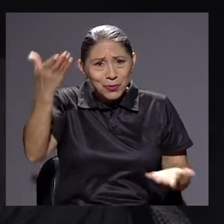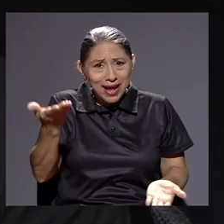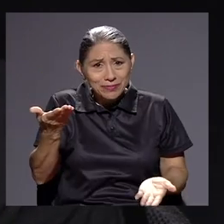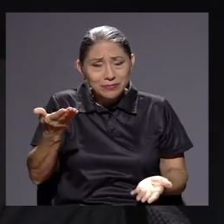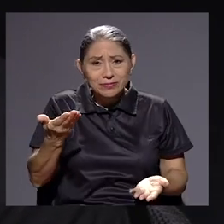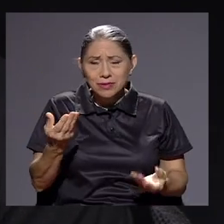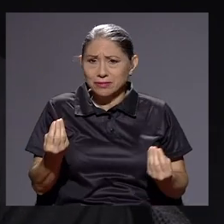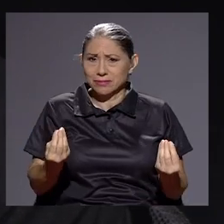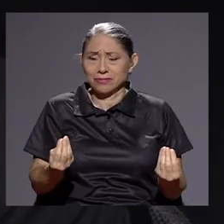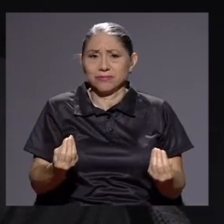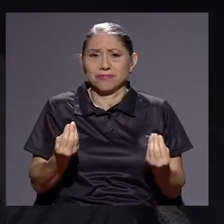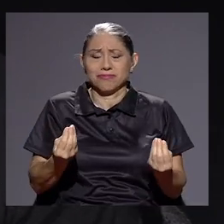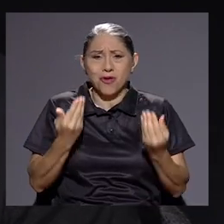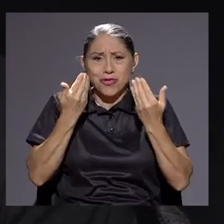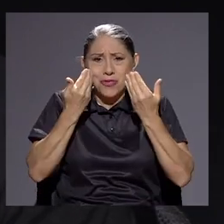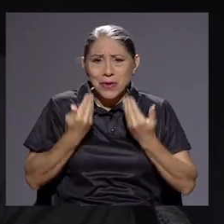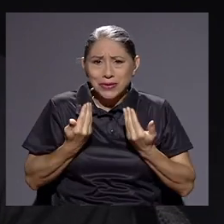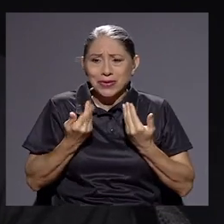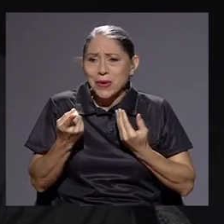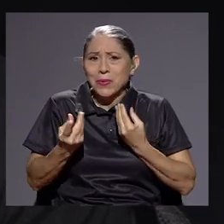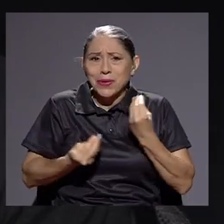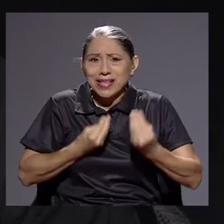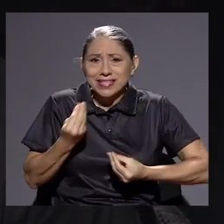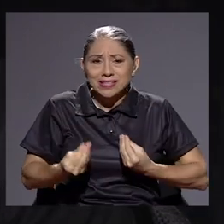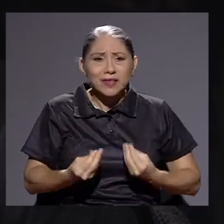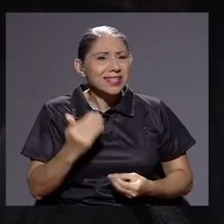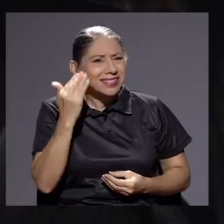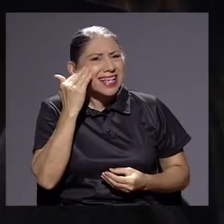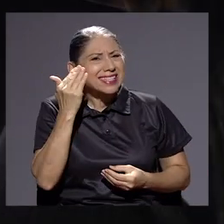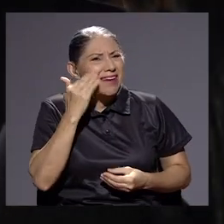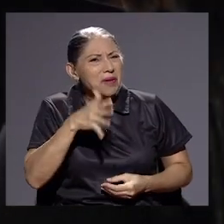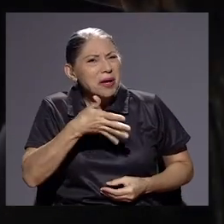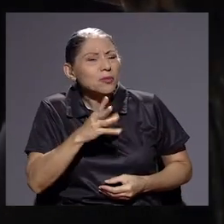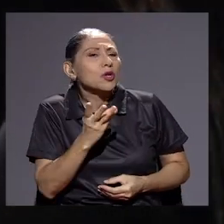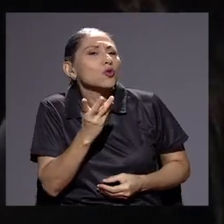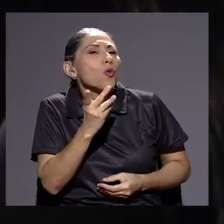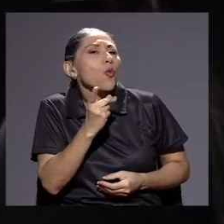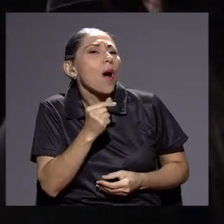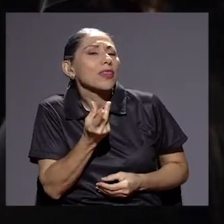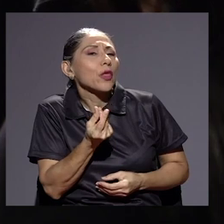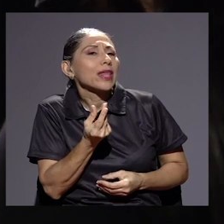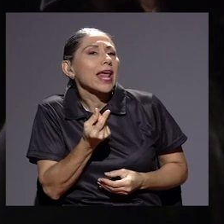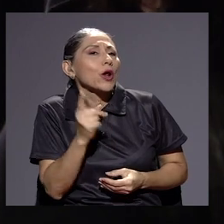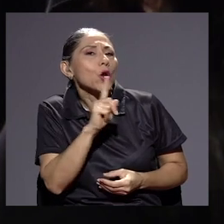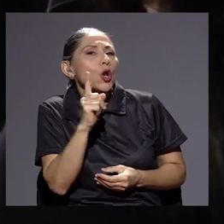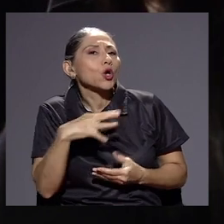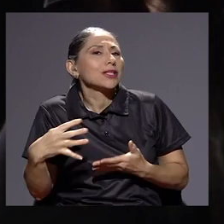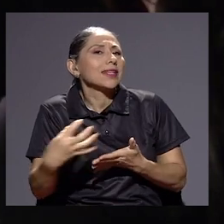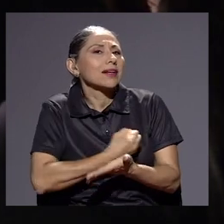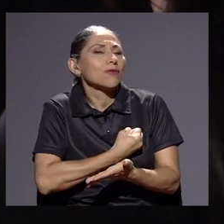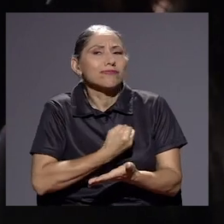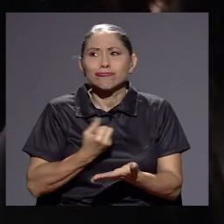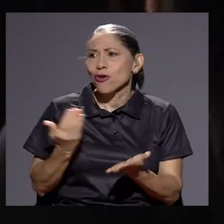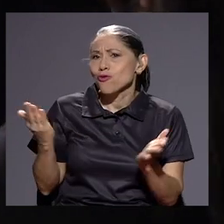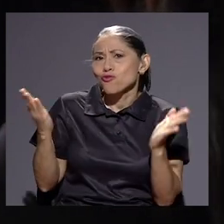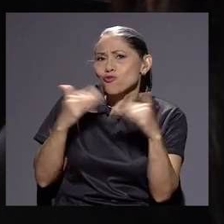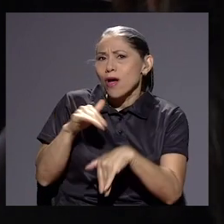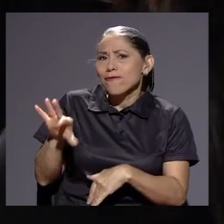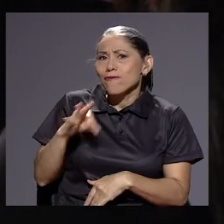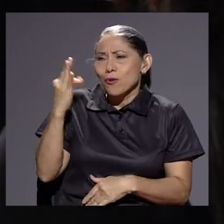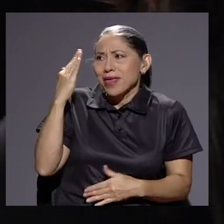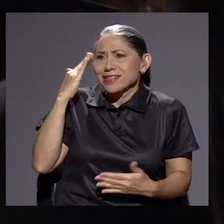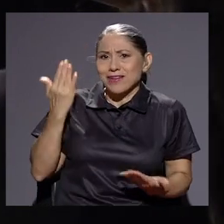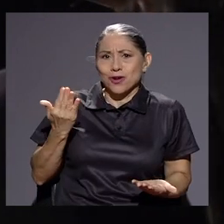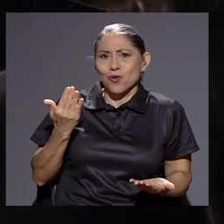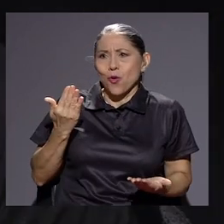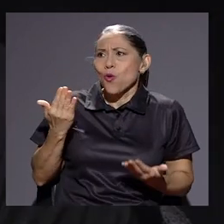porque entonces, ¿qué es lo que están haciendo? ¿Se sabe más o menos cuánto no se está recaudando, doña Amanda? No hay forma de saberlo. ¿Cómo saber lo que no se